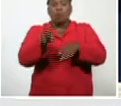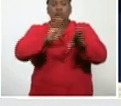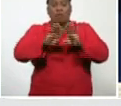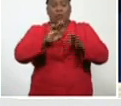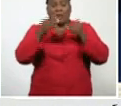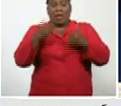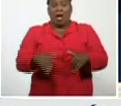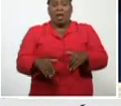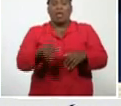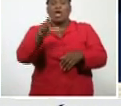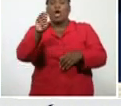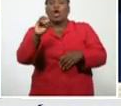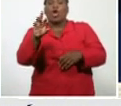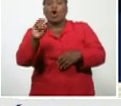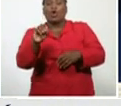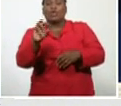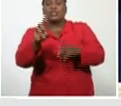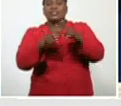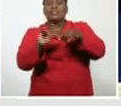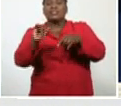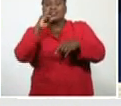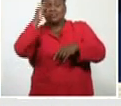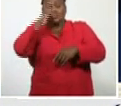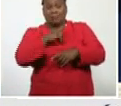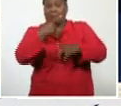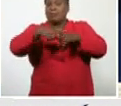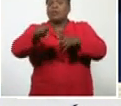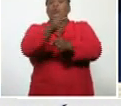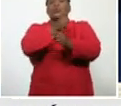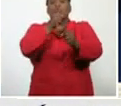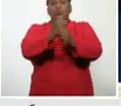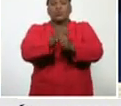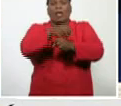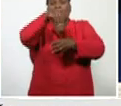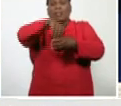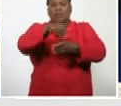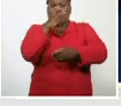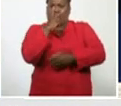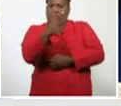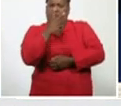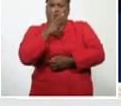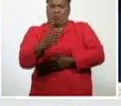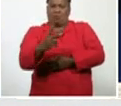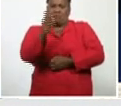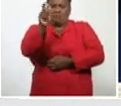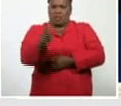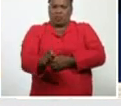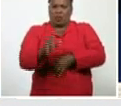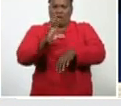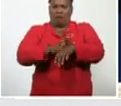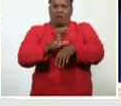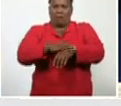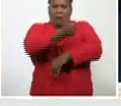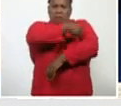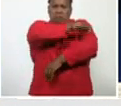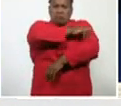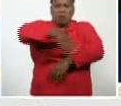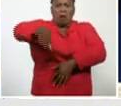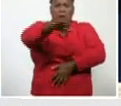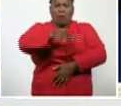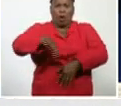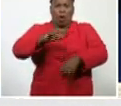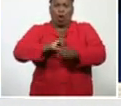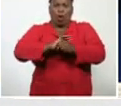cloroquina, que, también, se utilizan, en los esquemas, de tratamiento, de nuestra población, preventiva,